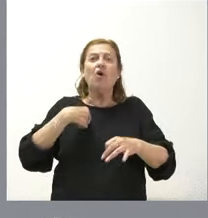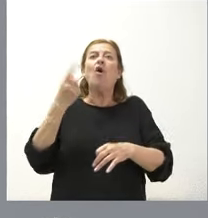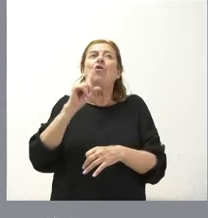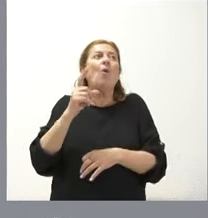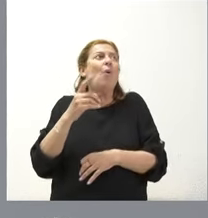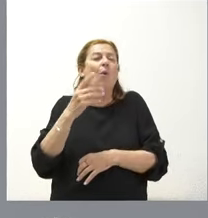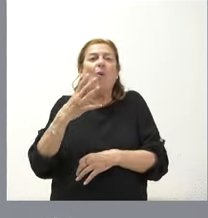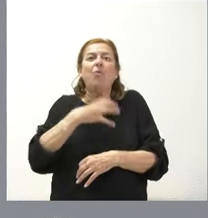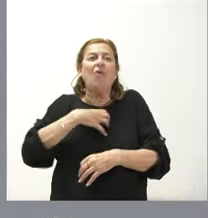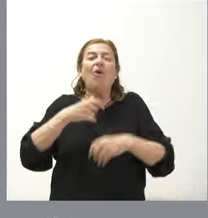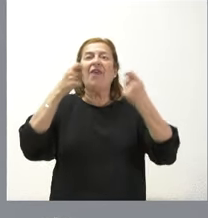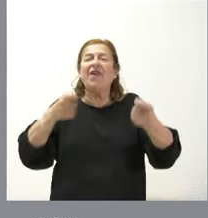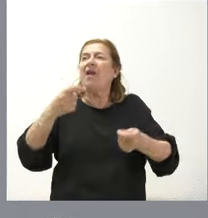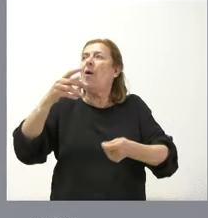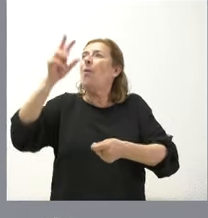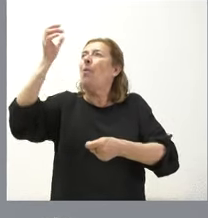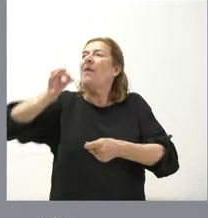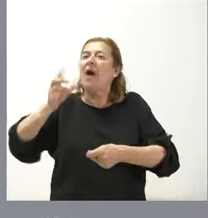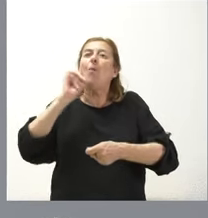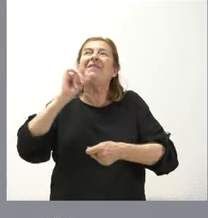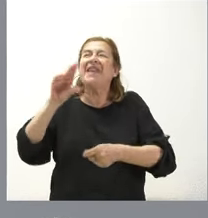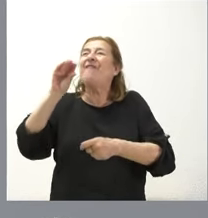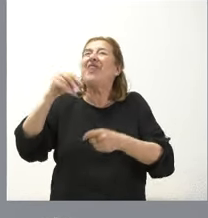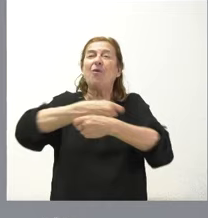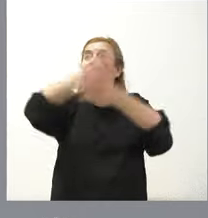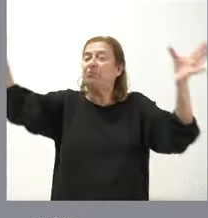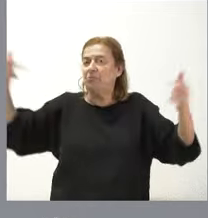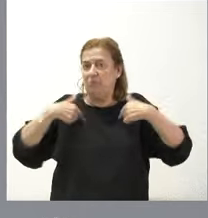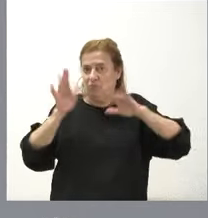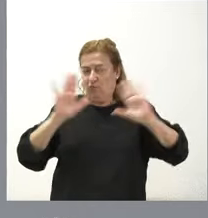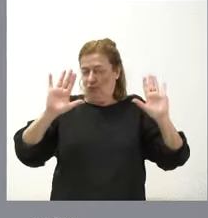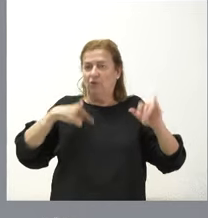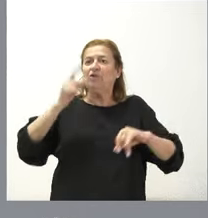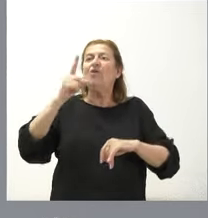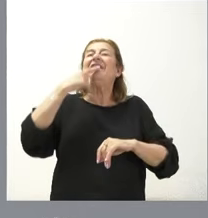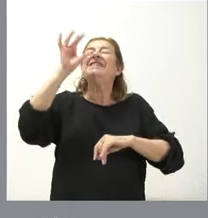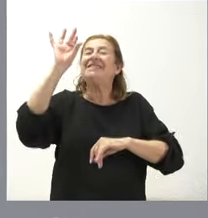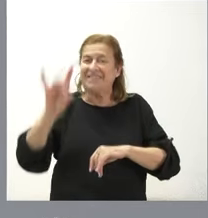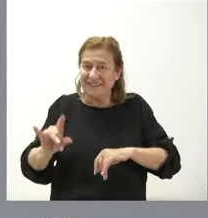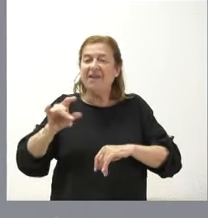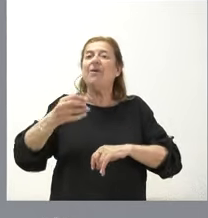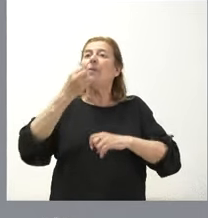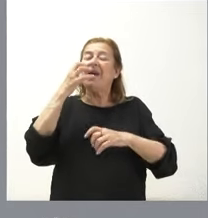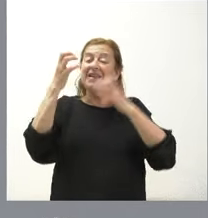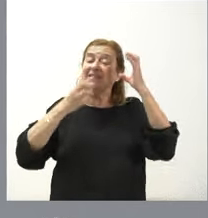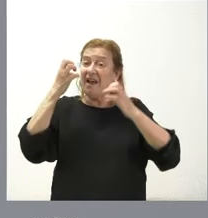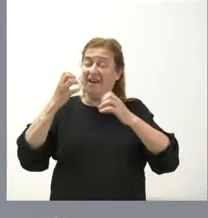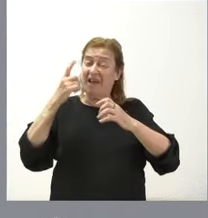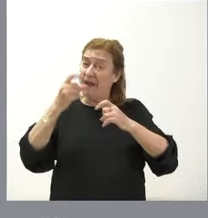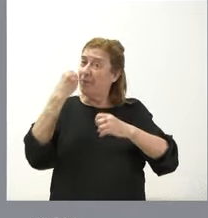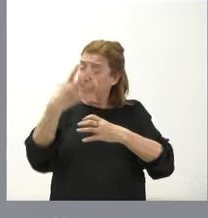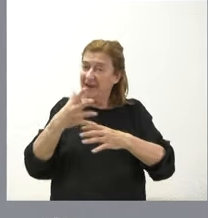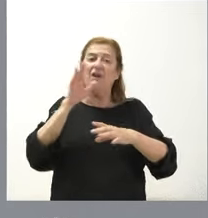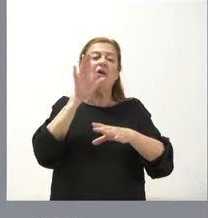otorgar veracidad o no a unos vídeos, estamos para garantizar el bienestar animal en estas